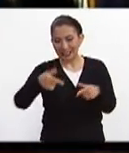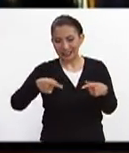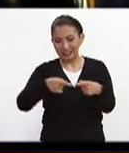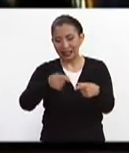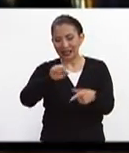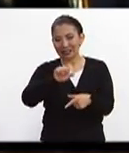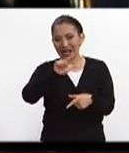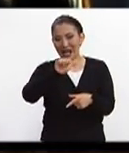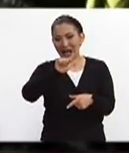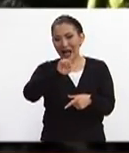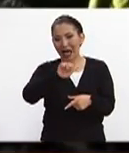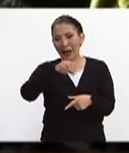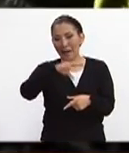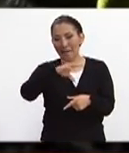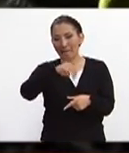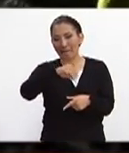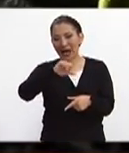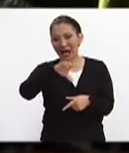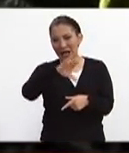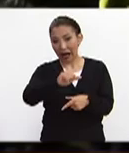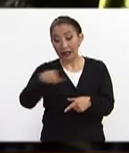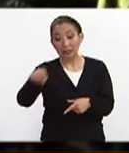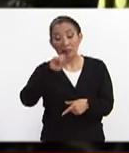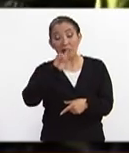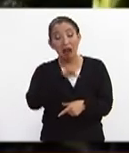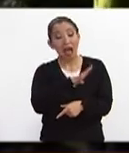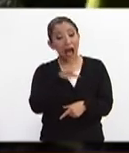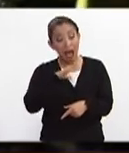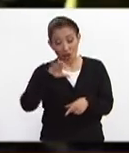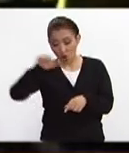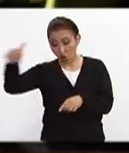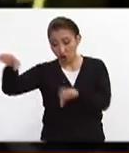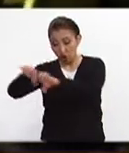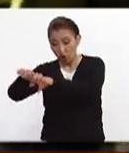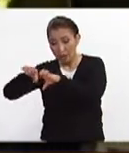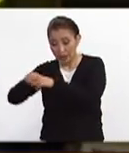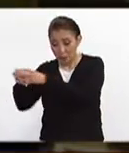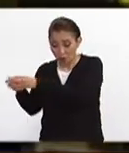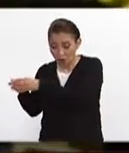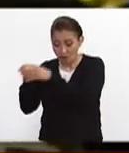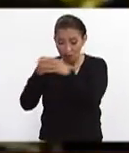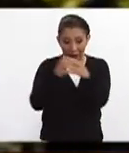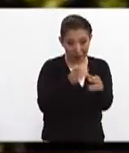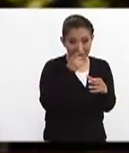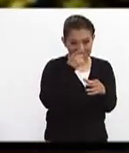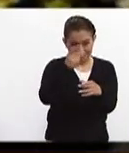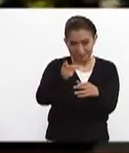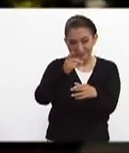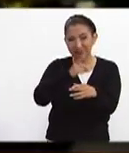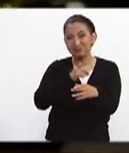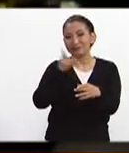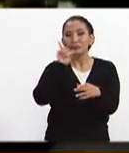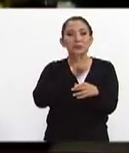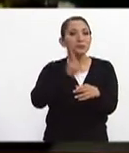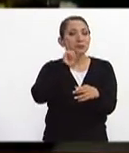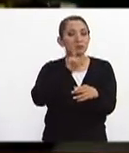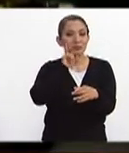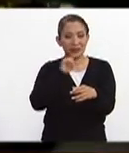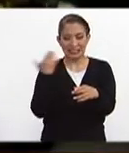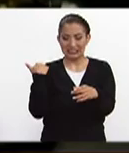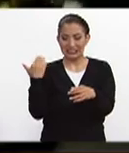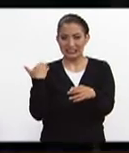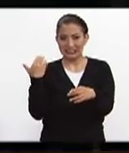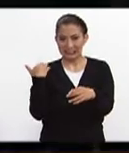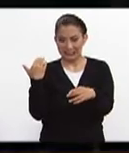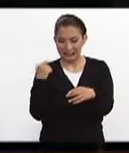con Salamanca y pues que también existen ya brigadas que seguramente me comentaba Jackie que platicábamos hace